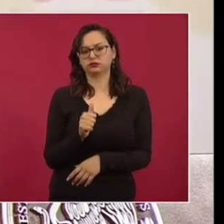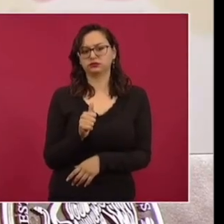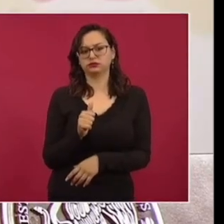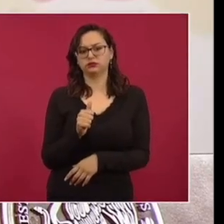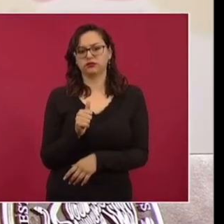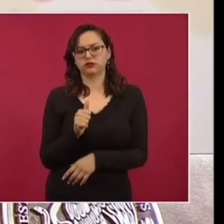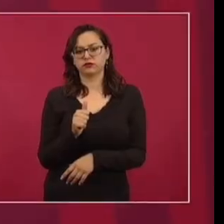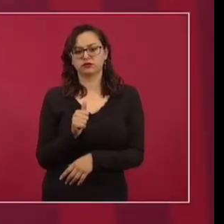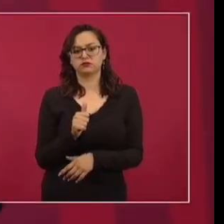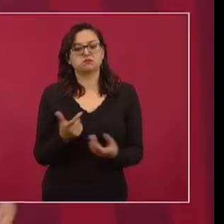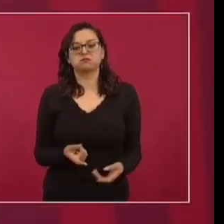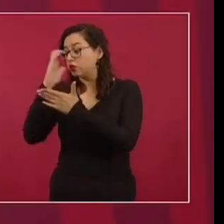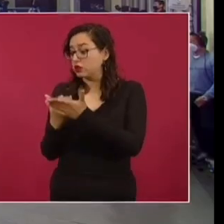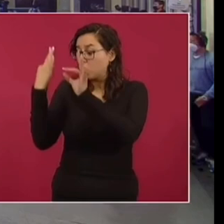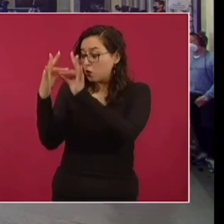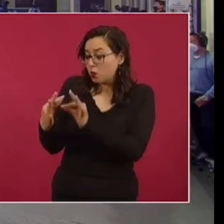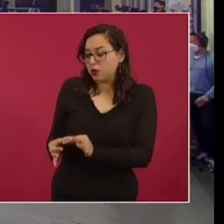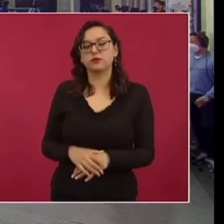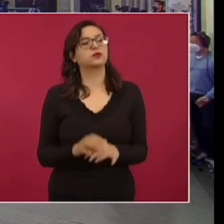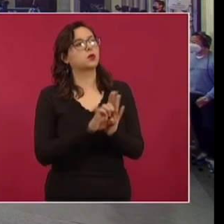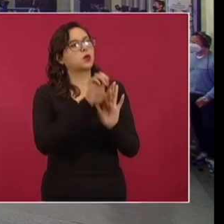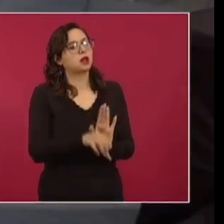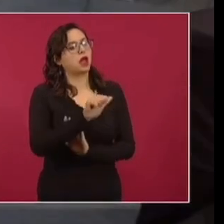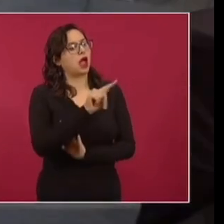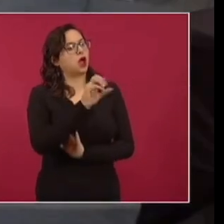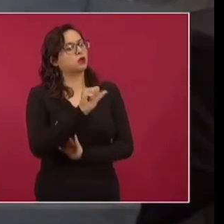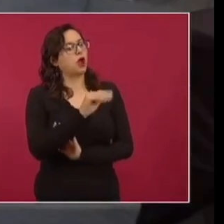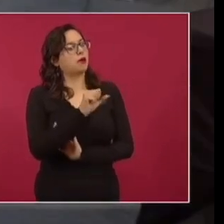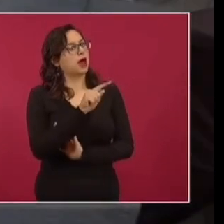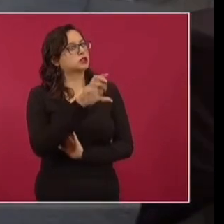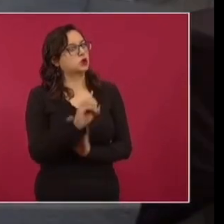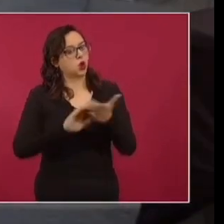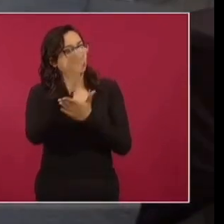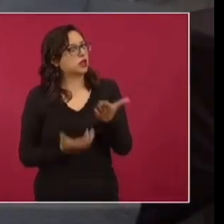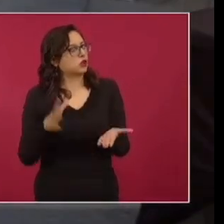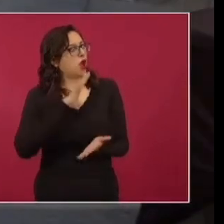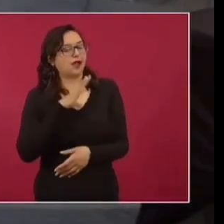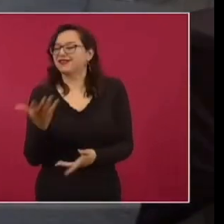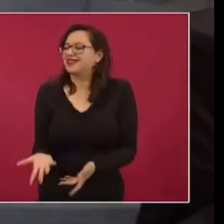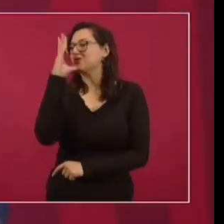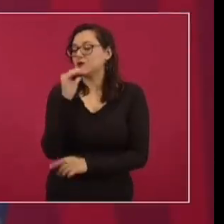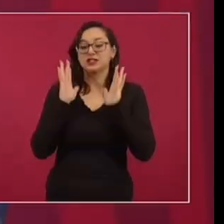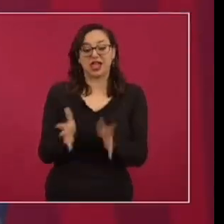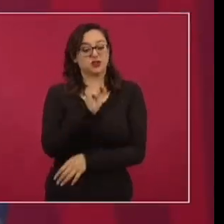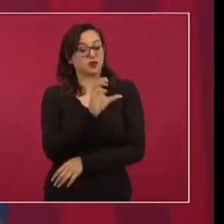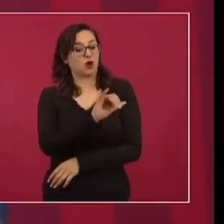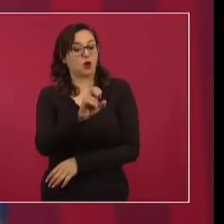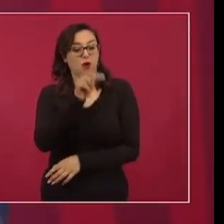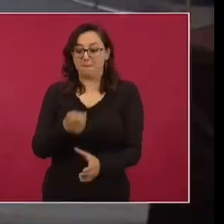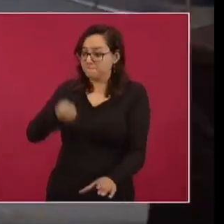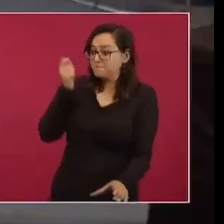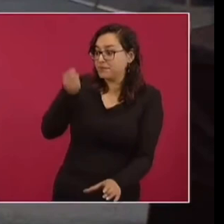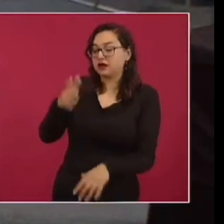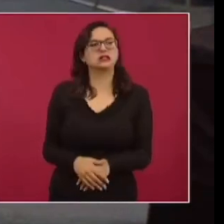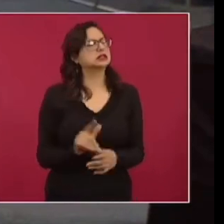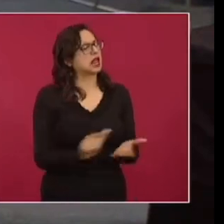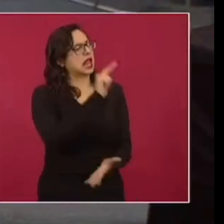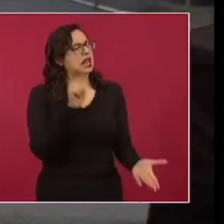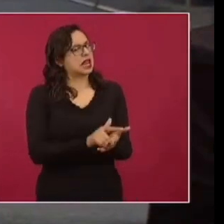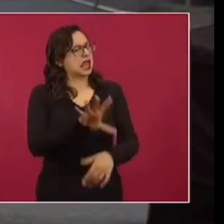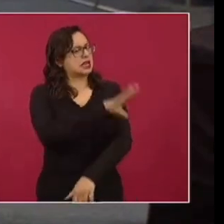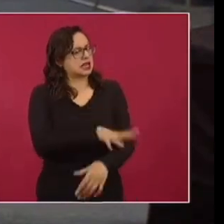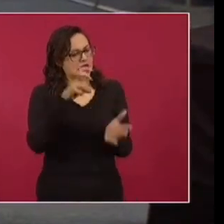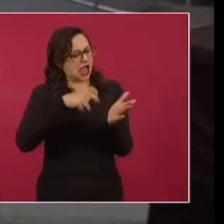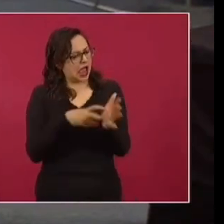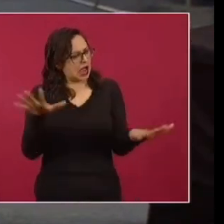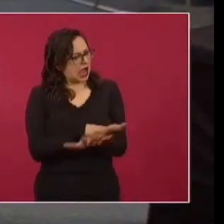postura intransigente. Por ejemplo, estas de autobastos se tendrían que Es que esas son ilegales. Esas no se pueden. O aprobada la reforma, tendrían que cambiar las condiciones de los contratos, si